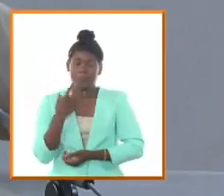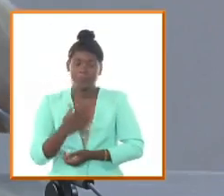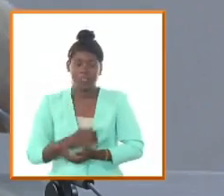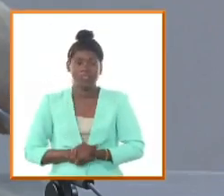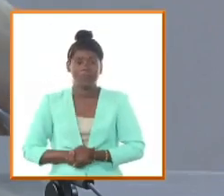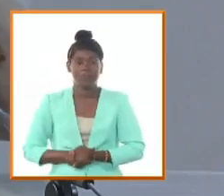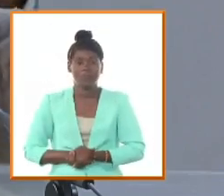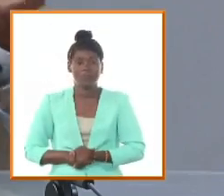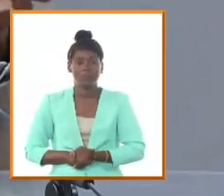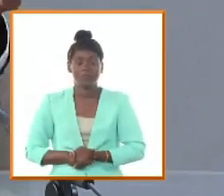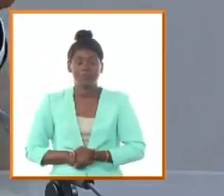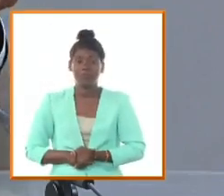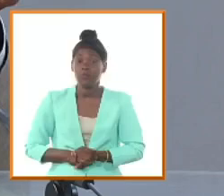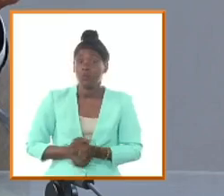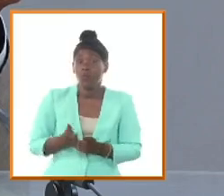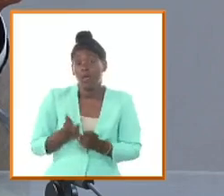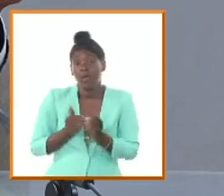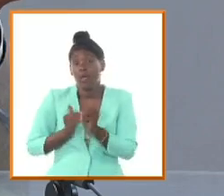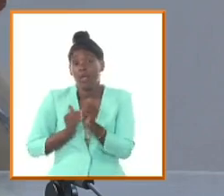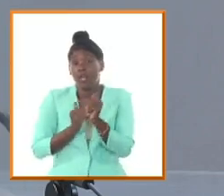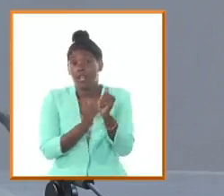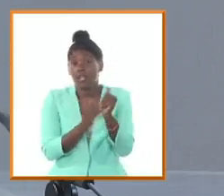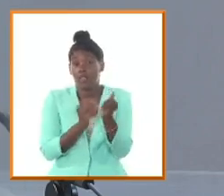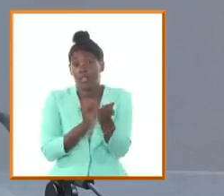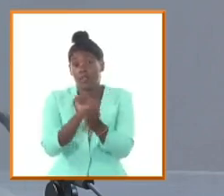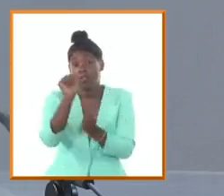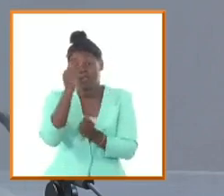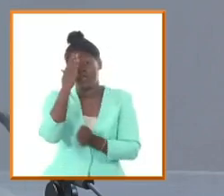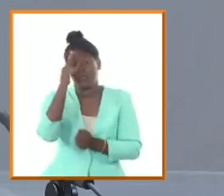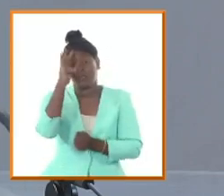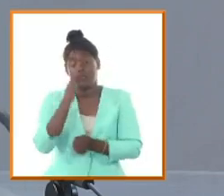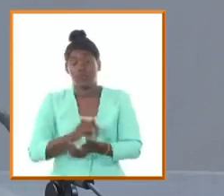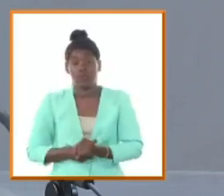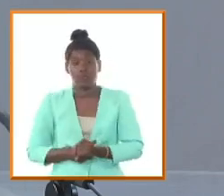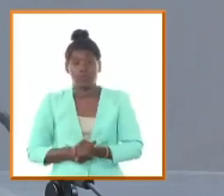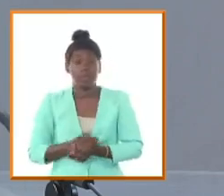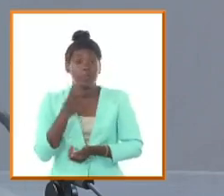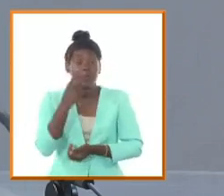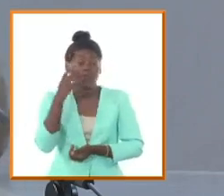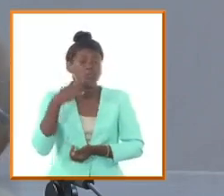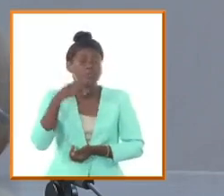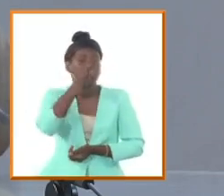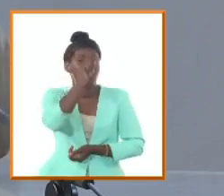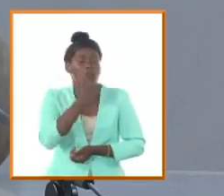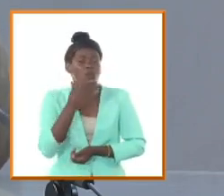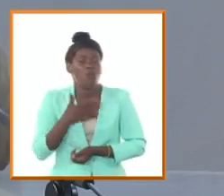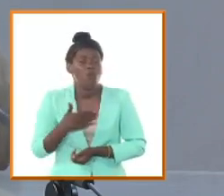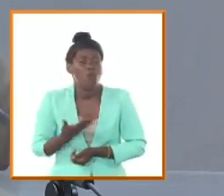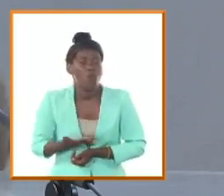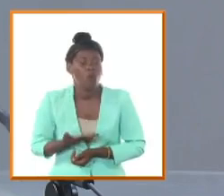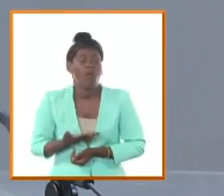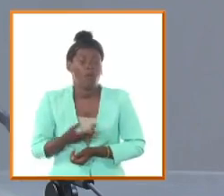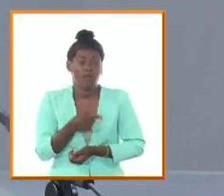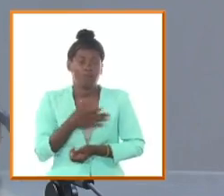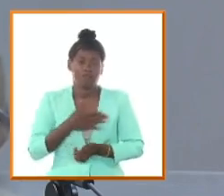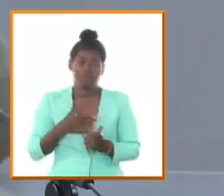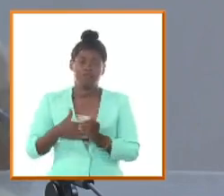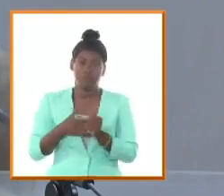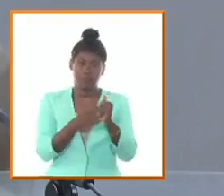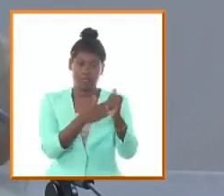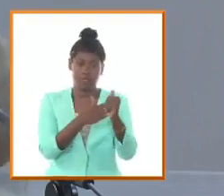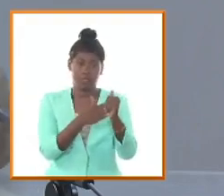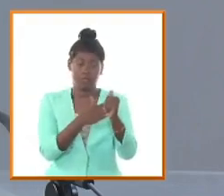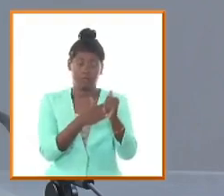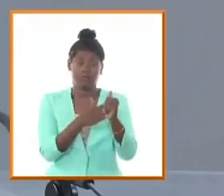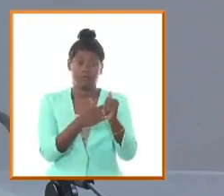Agramonte como figura capital del independentismo cubano sin entender Agramonte en una dimensión donde el líder político el